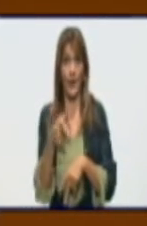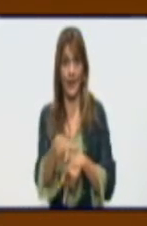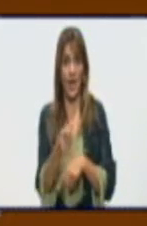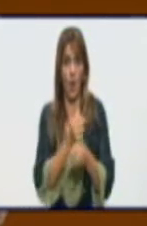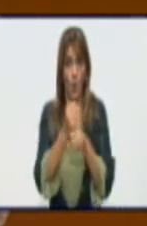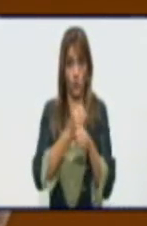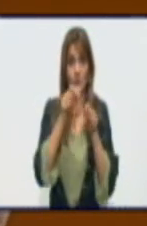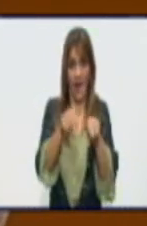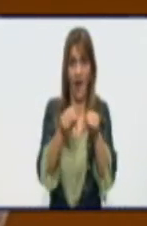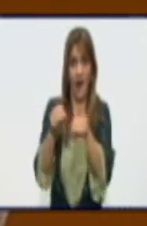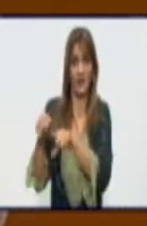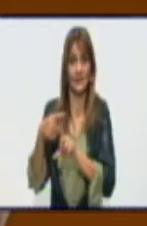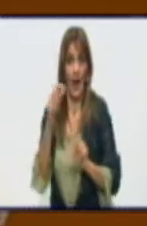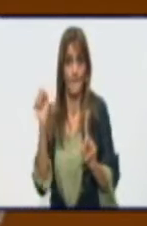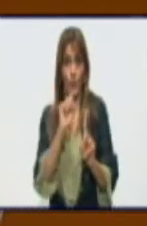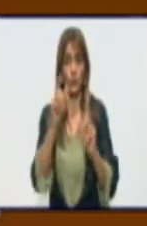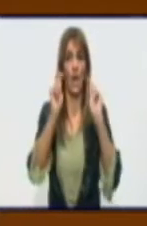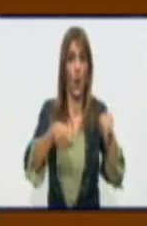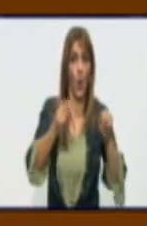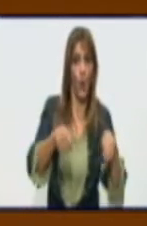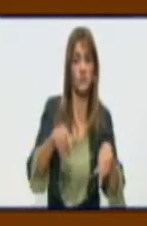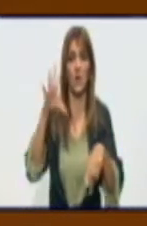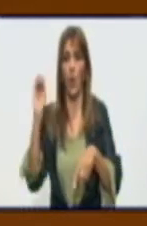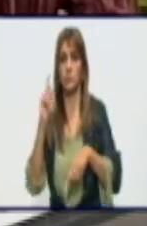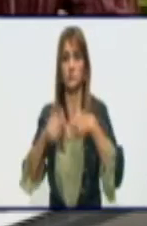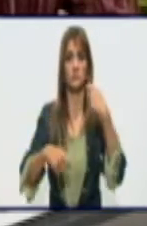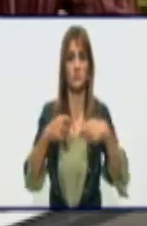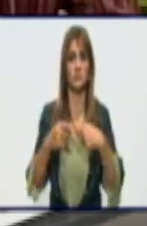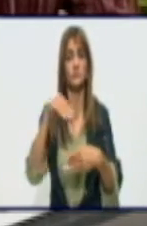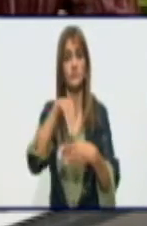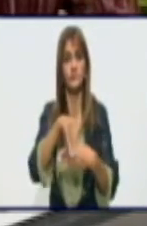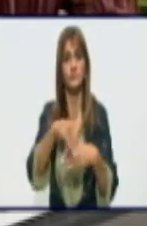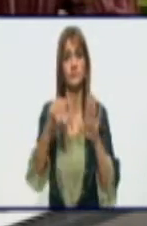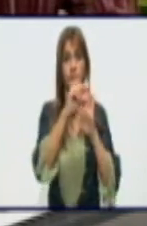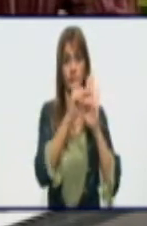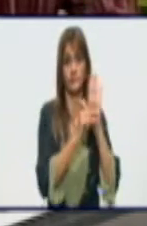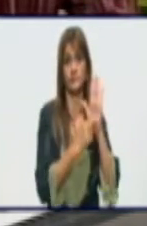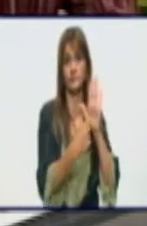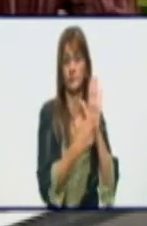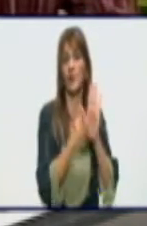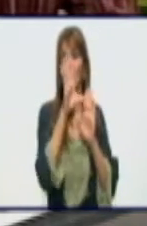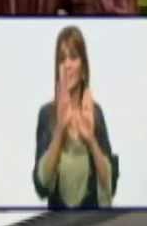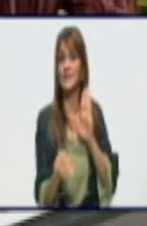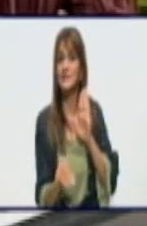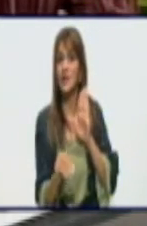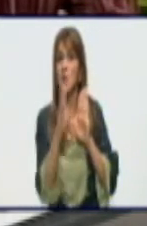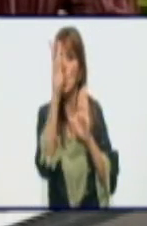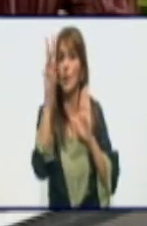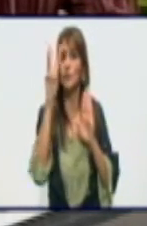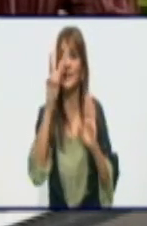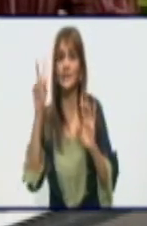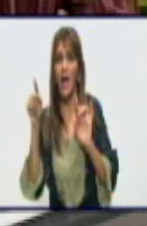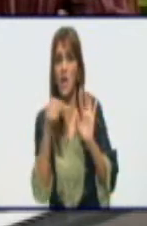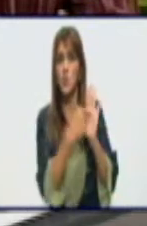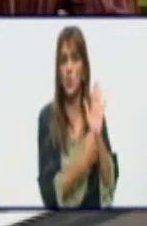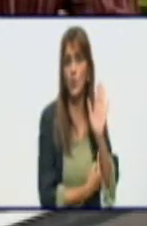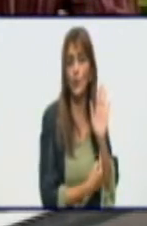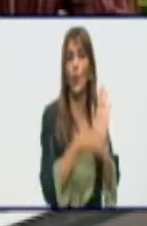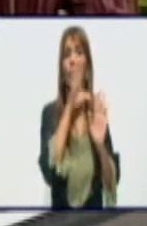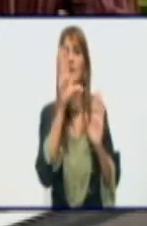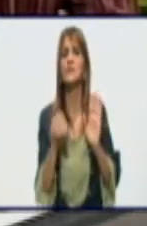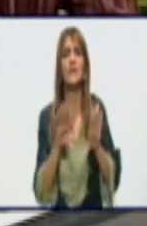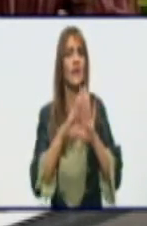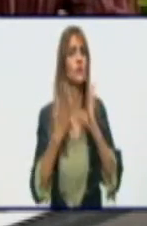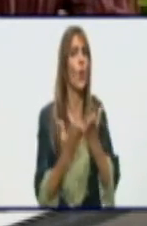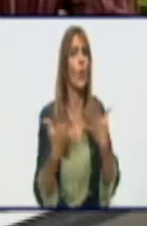porque la ley está, y el código está establecido, el decreto ley 31, que todo lo que tenga que ver con COVID,